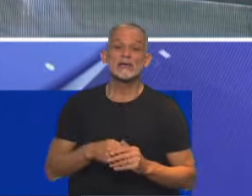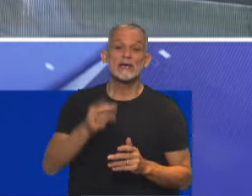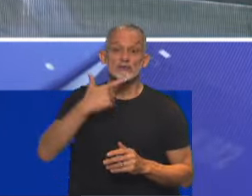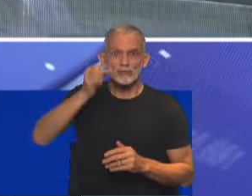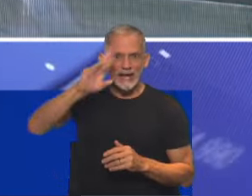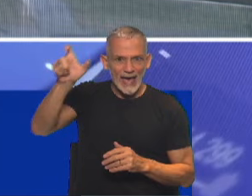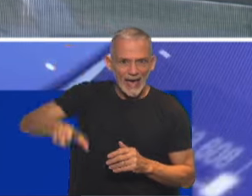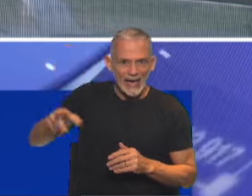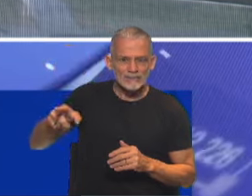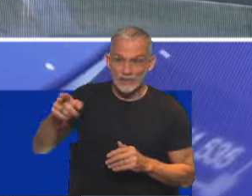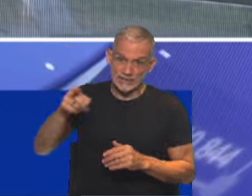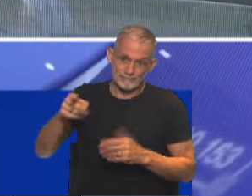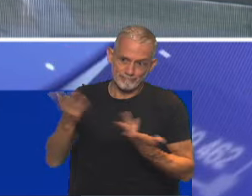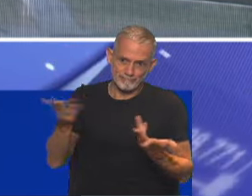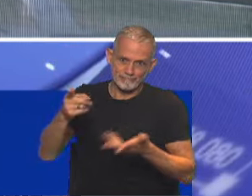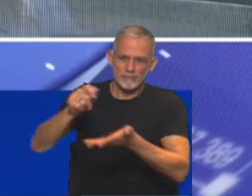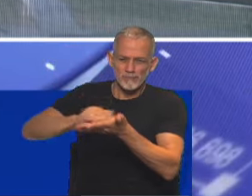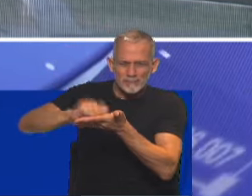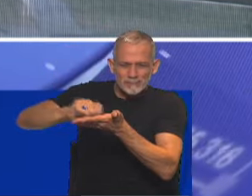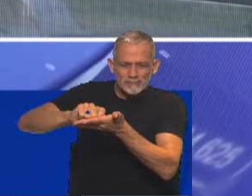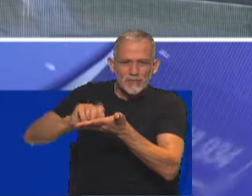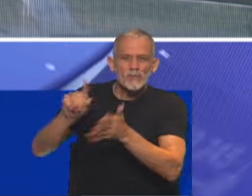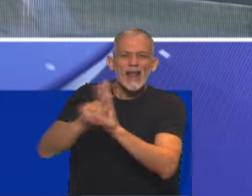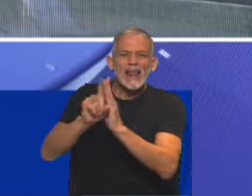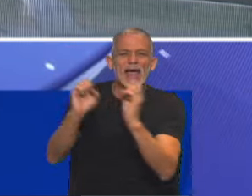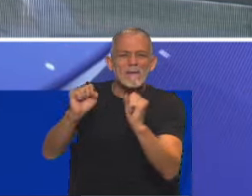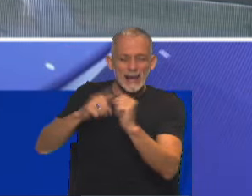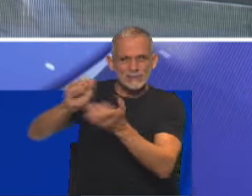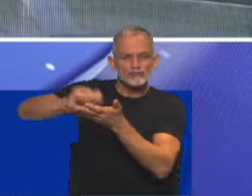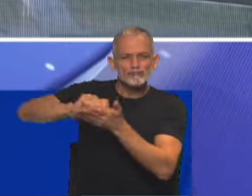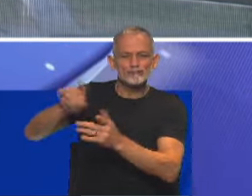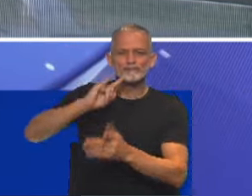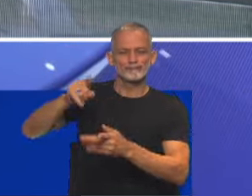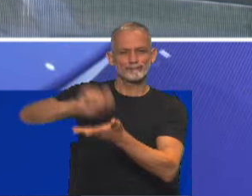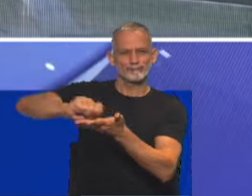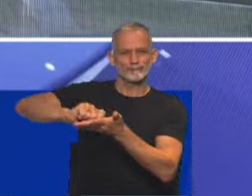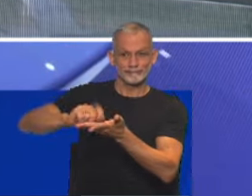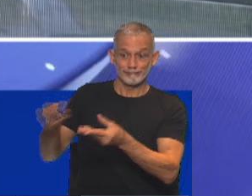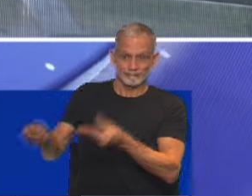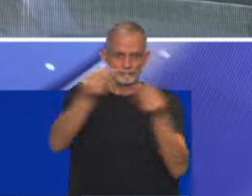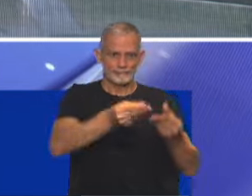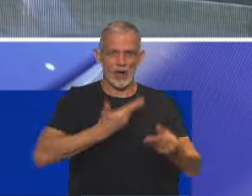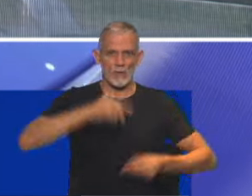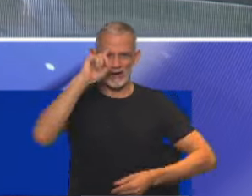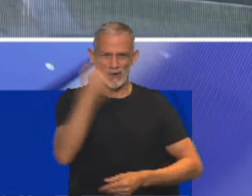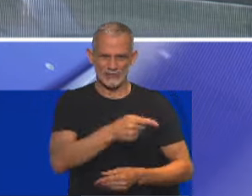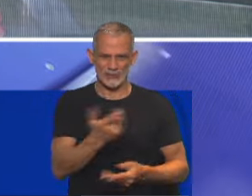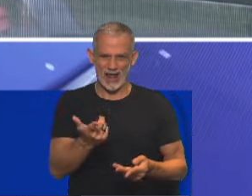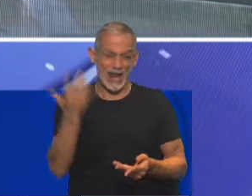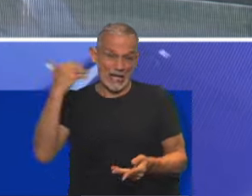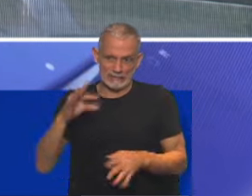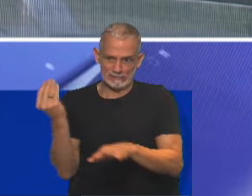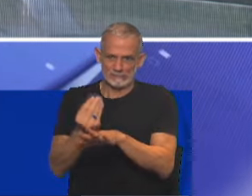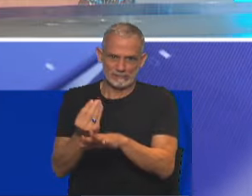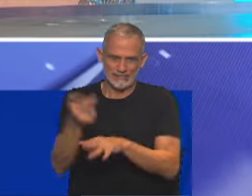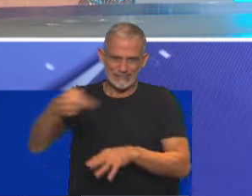el hombre que redactó por lo menos la primera versión de la ley base, sí, del paquete fiscal que se le acercó al gobierno nacional cuando había asumido muy